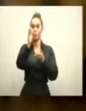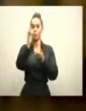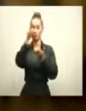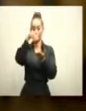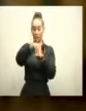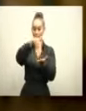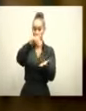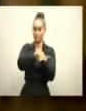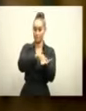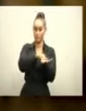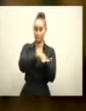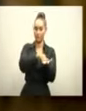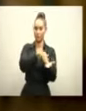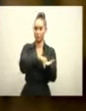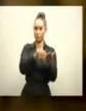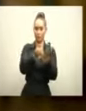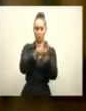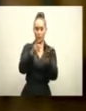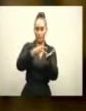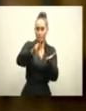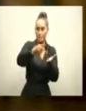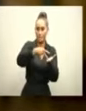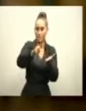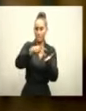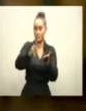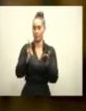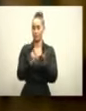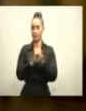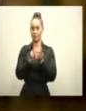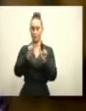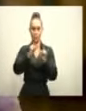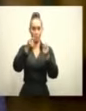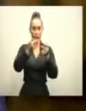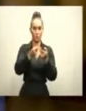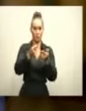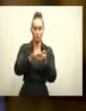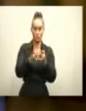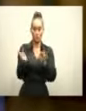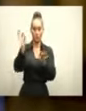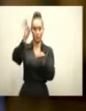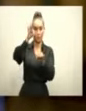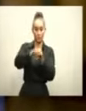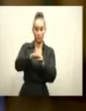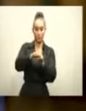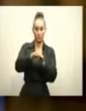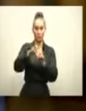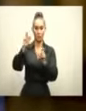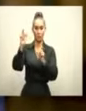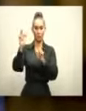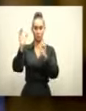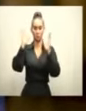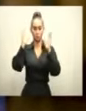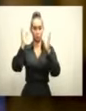presupuestados a contratistas y en compromisos electorales para sostener una red clientelar.